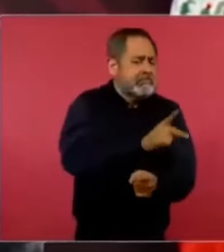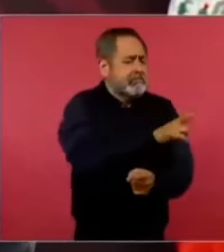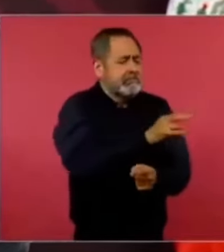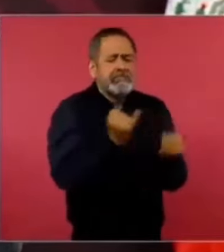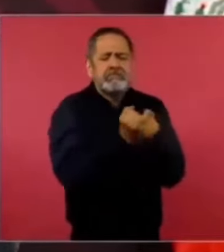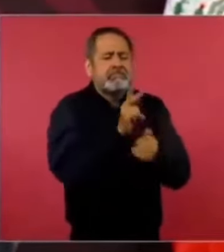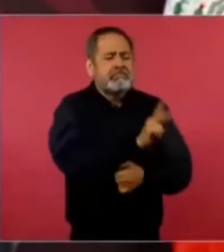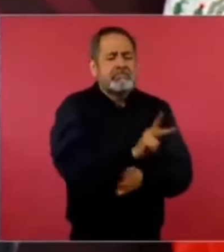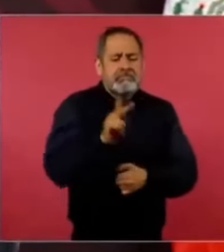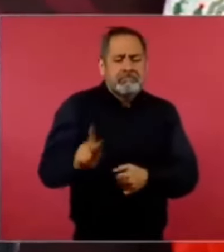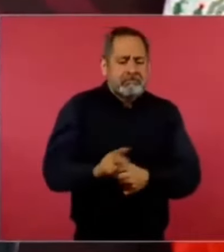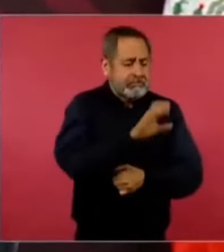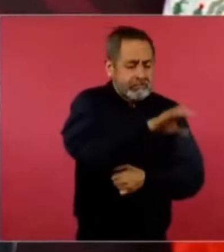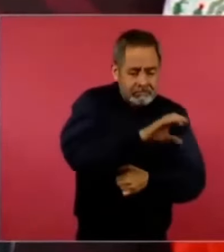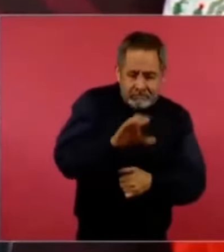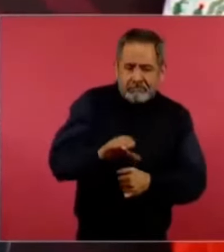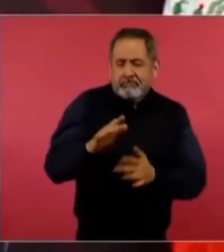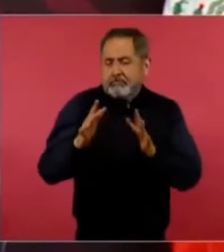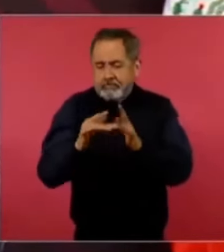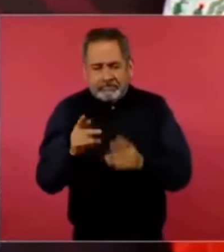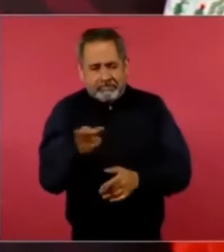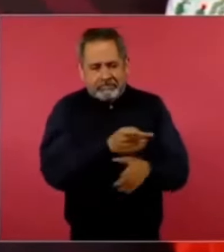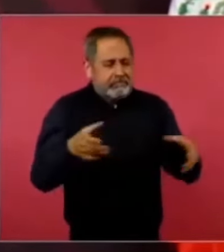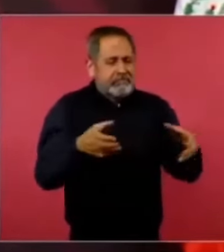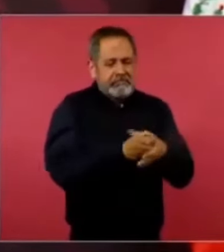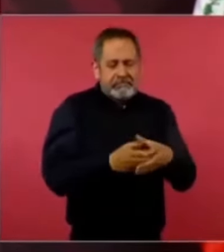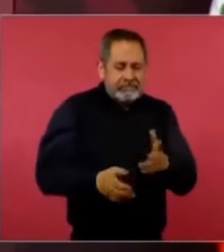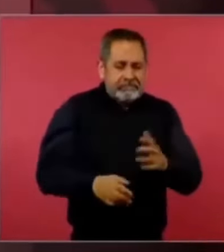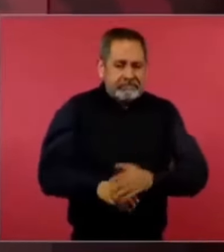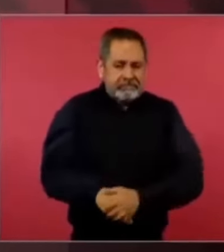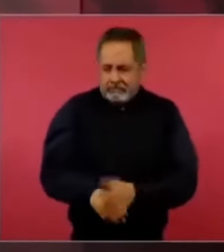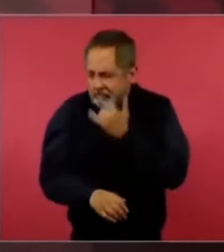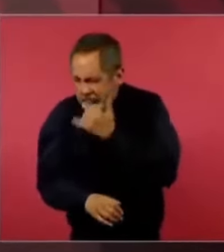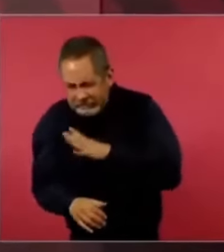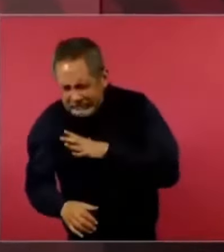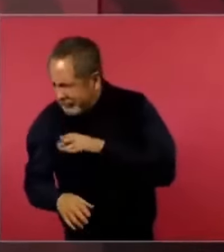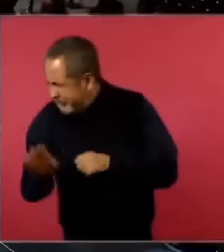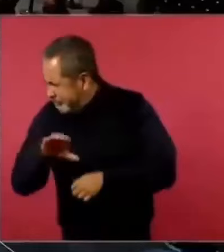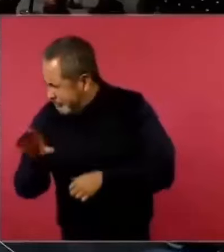¿Coca-Cola hay todavía? Sí, señor presidente. Bueno,